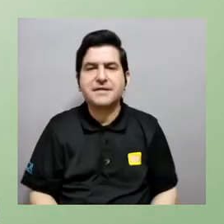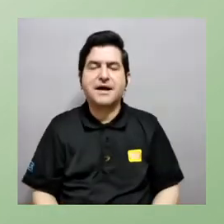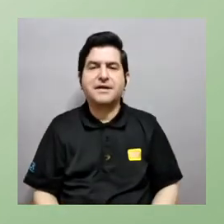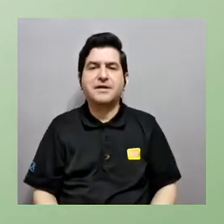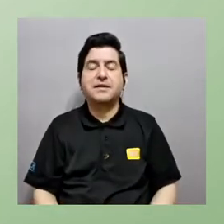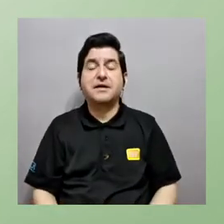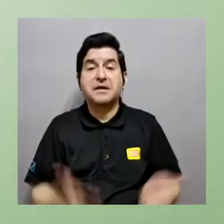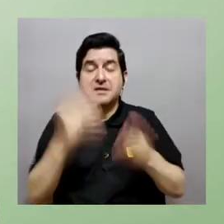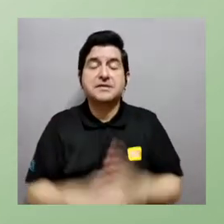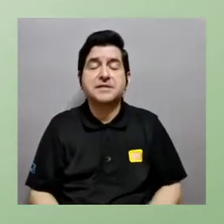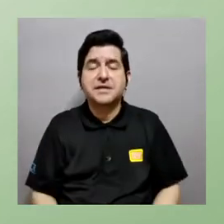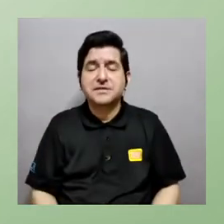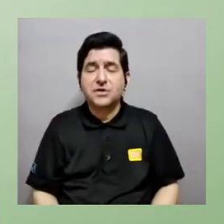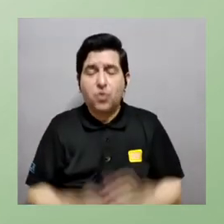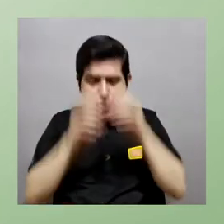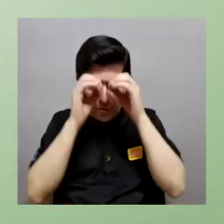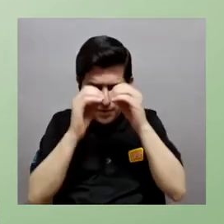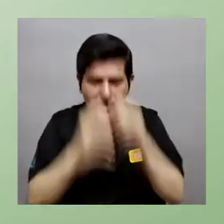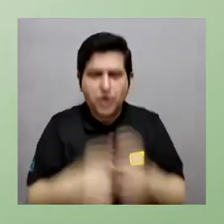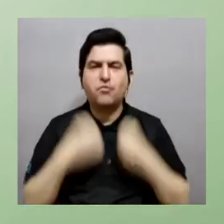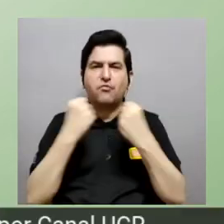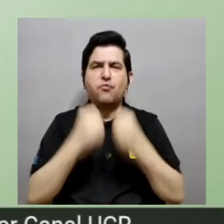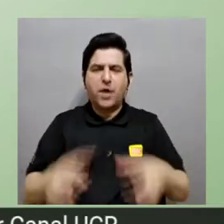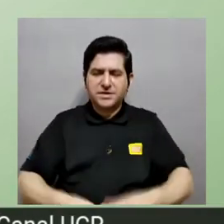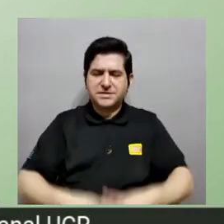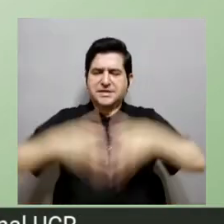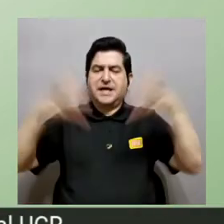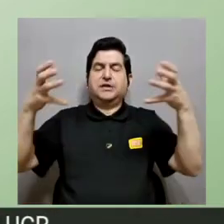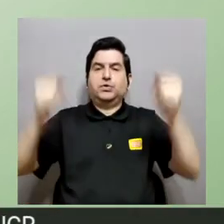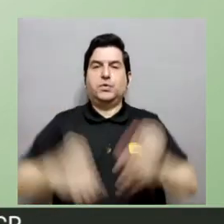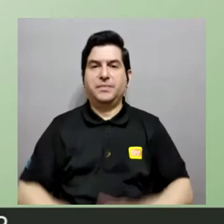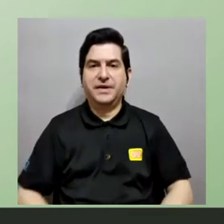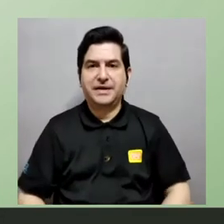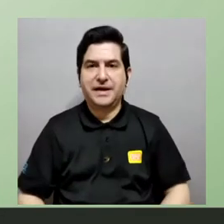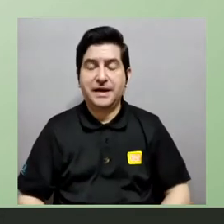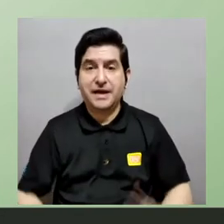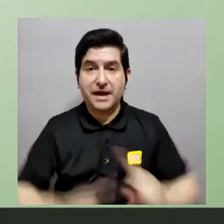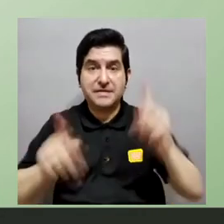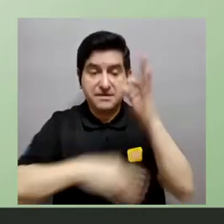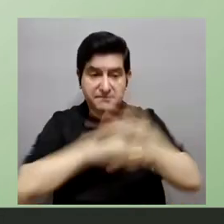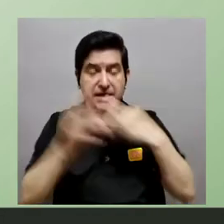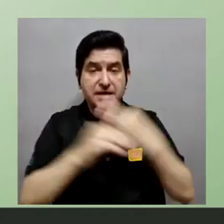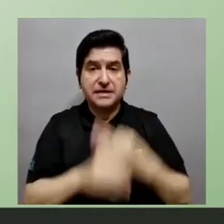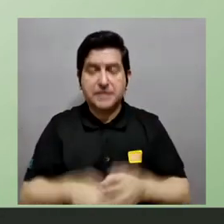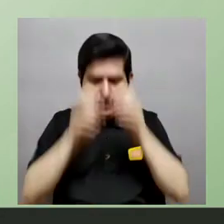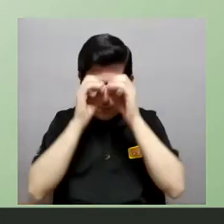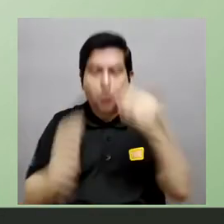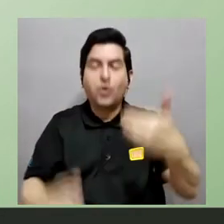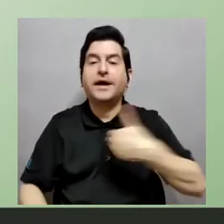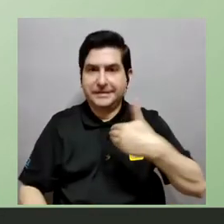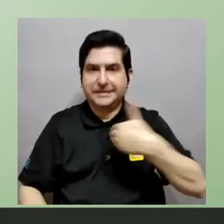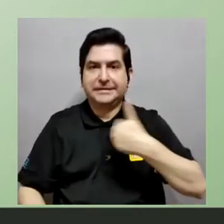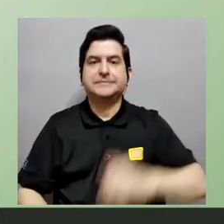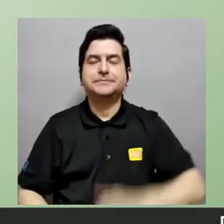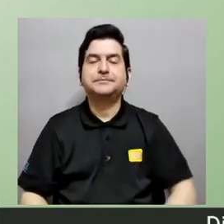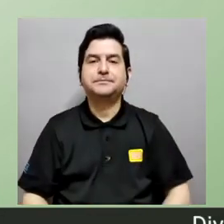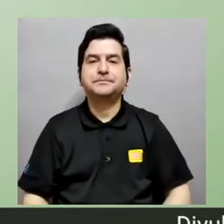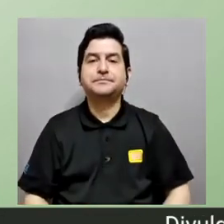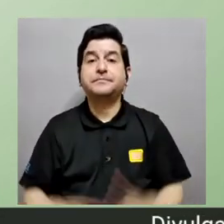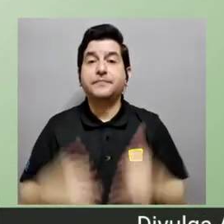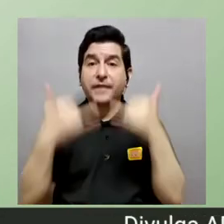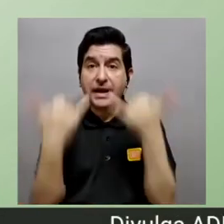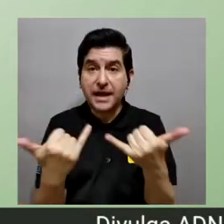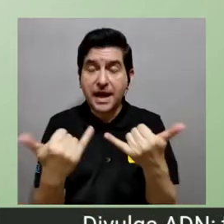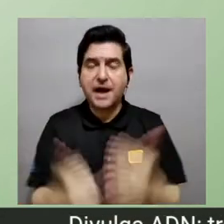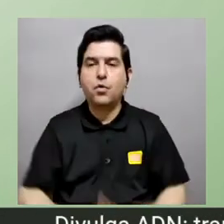cálculos así como lo tienen para entrar a no sé en el caso licísima con microscopía de fuerza atómica no en el microscopio no en el frente microscopías que